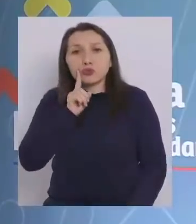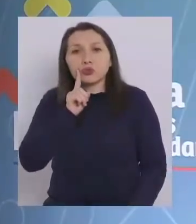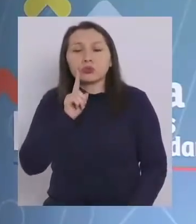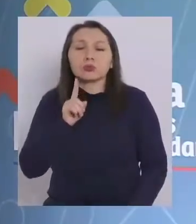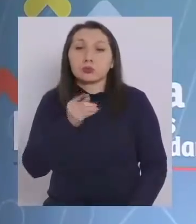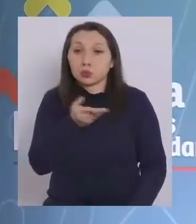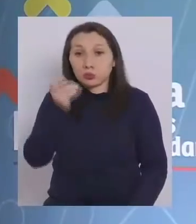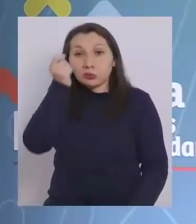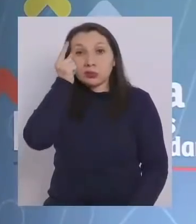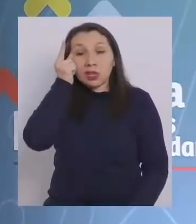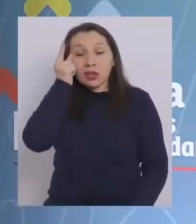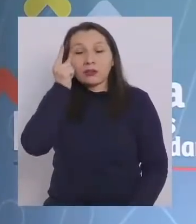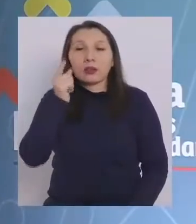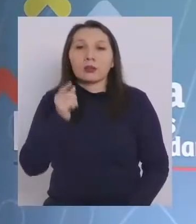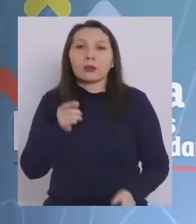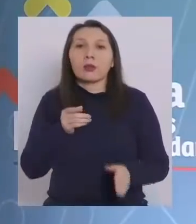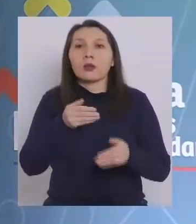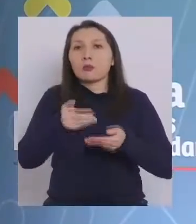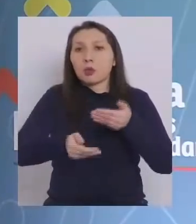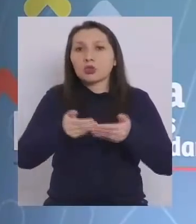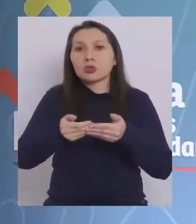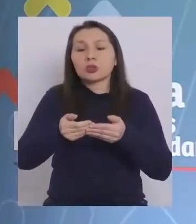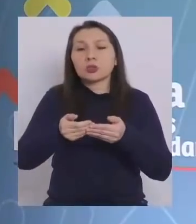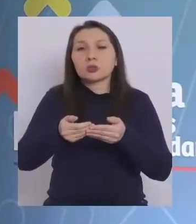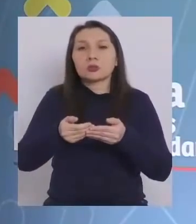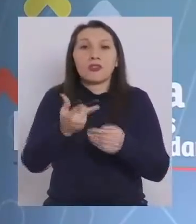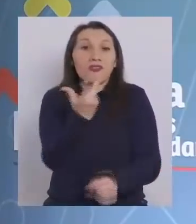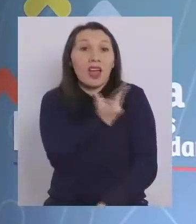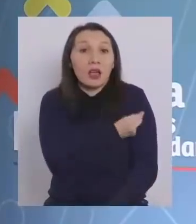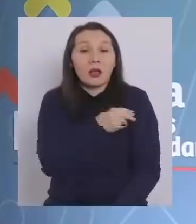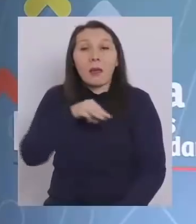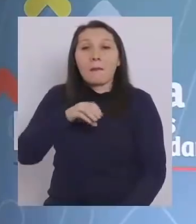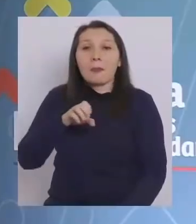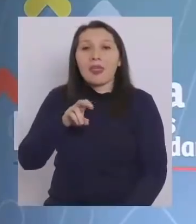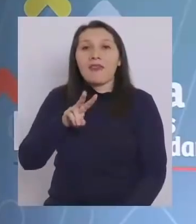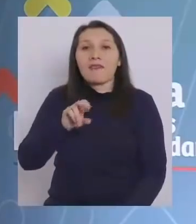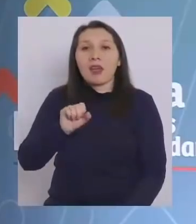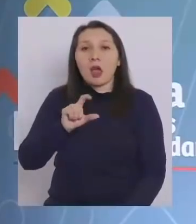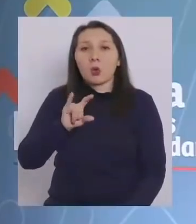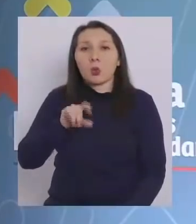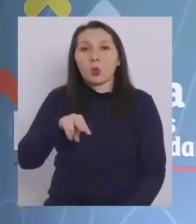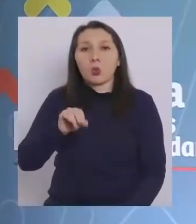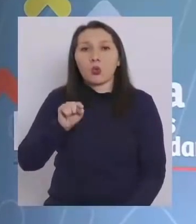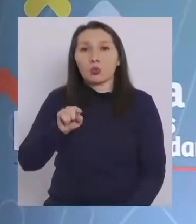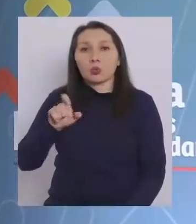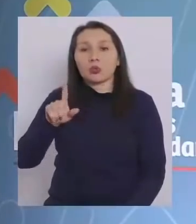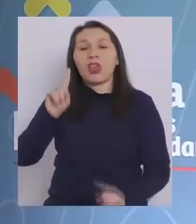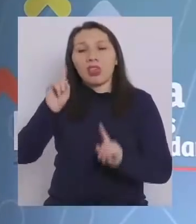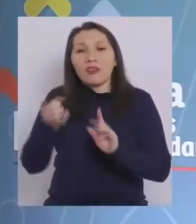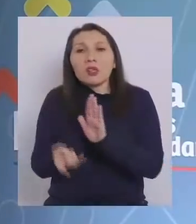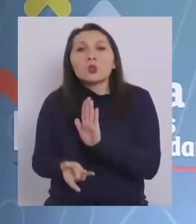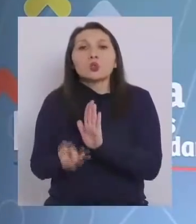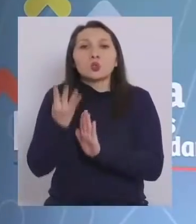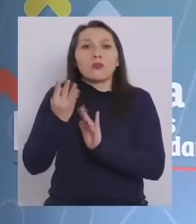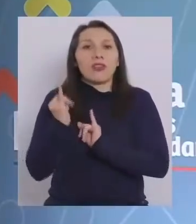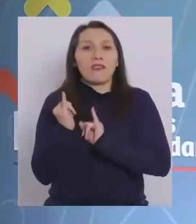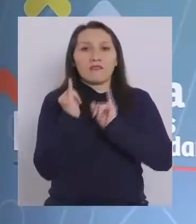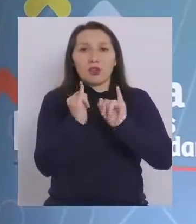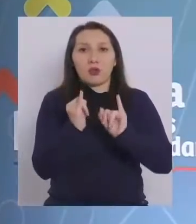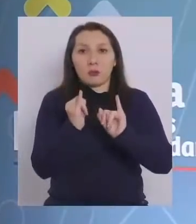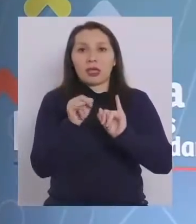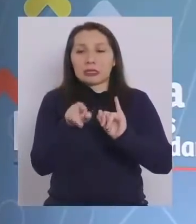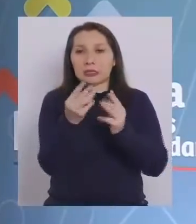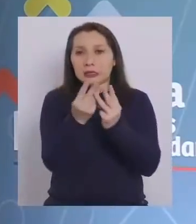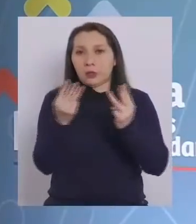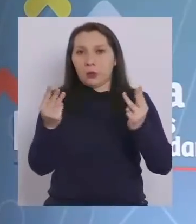ustedes saben, este proceso se realiza en mevacuno.cl. Las personas tienen que subir sus antecedentes a